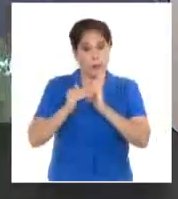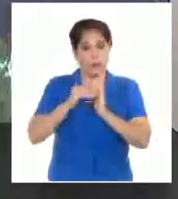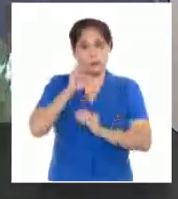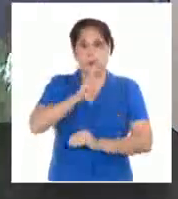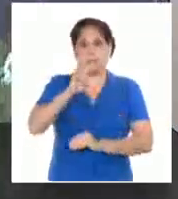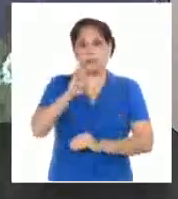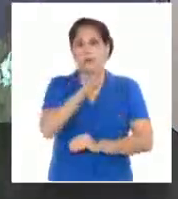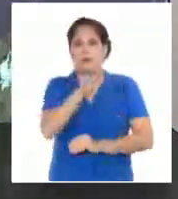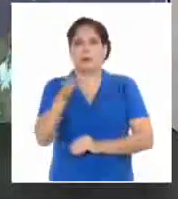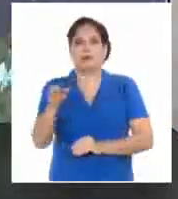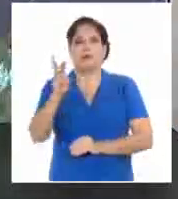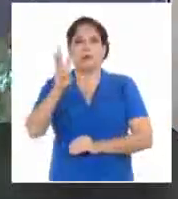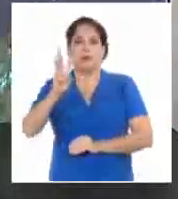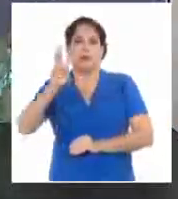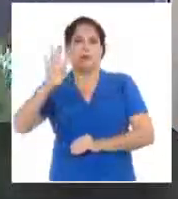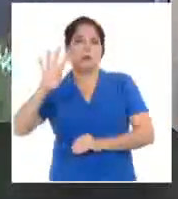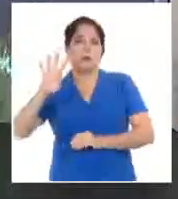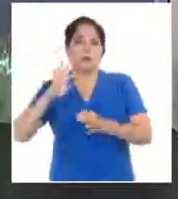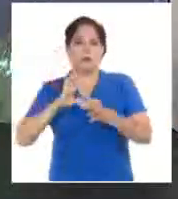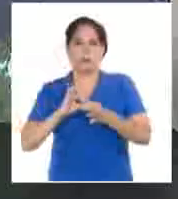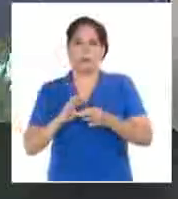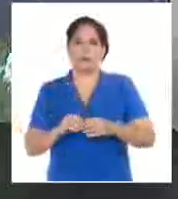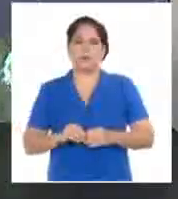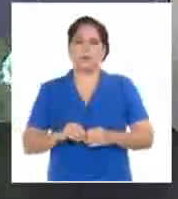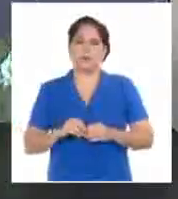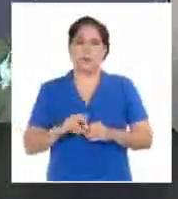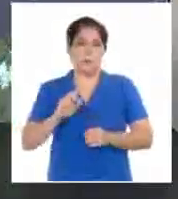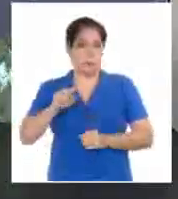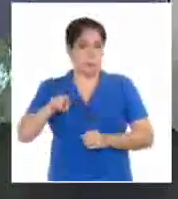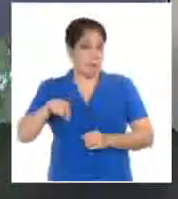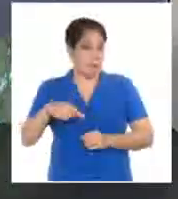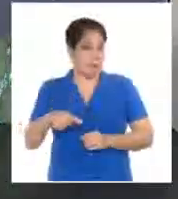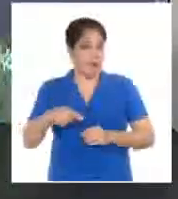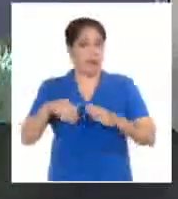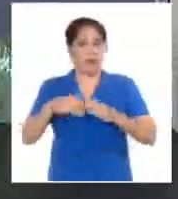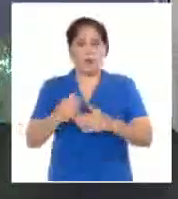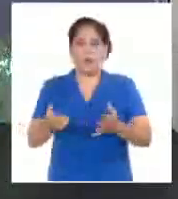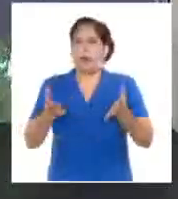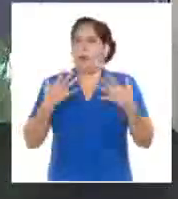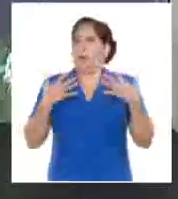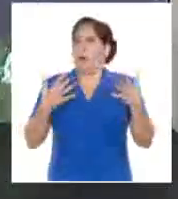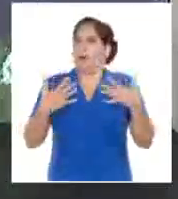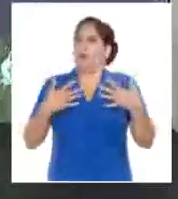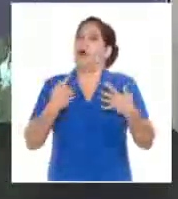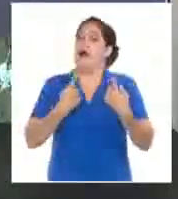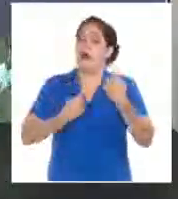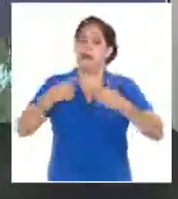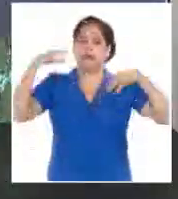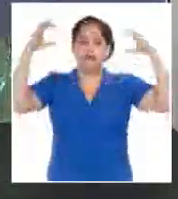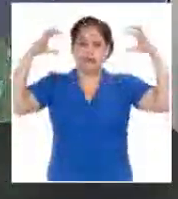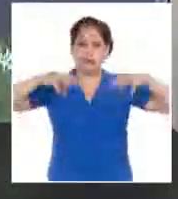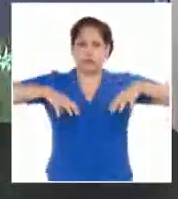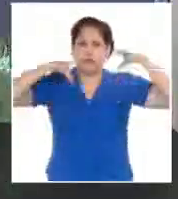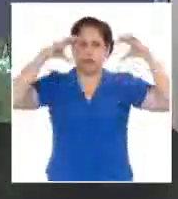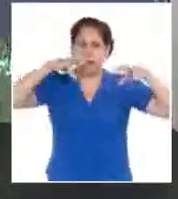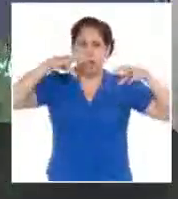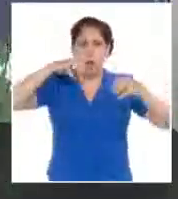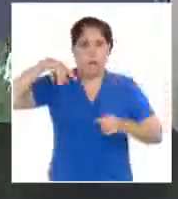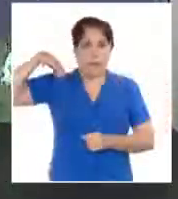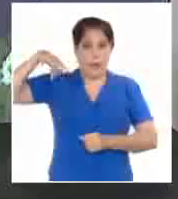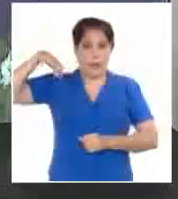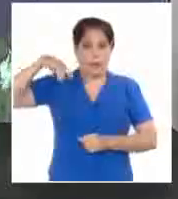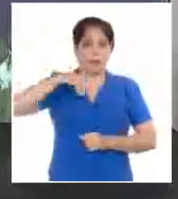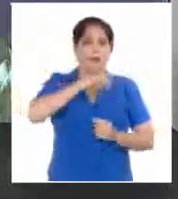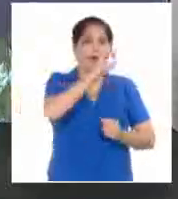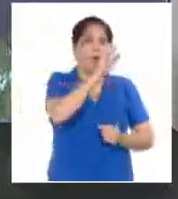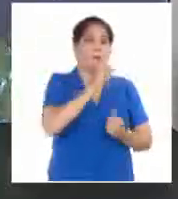y 34 grados Celsius. En resumen para mañana un día cálido con algunos chubascos y tormentas eléctricas desde Pinal de Río hasta